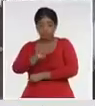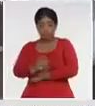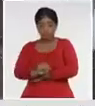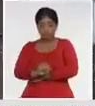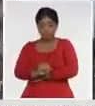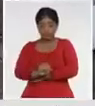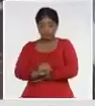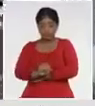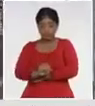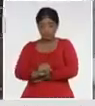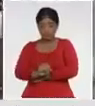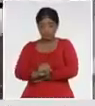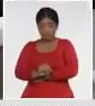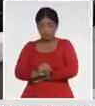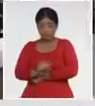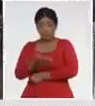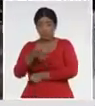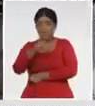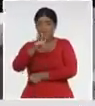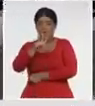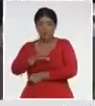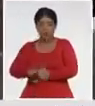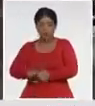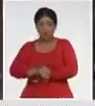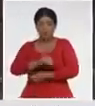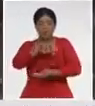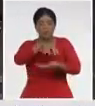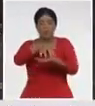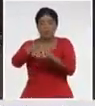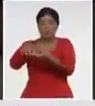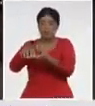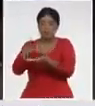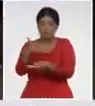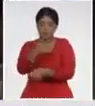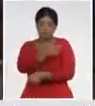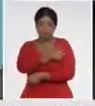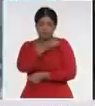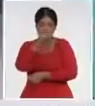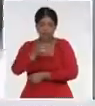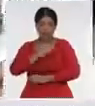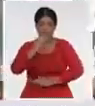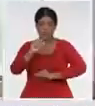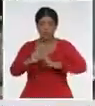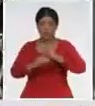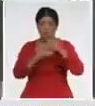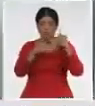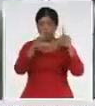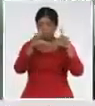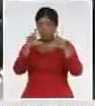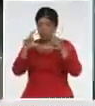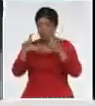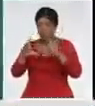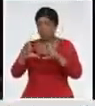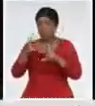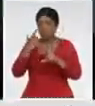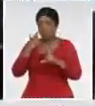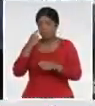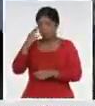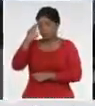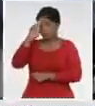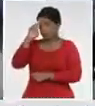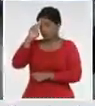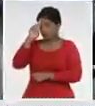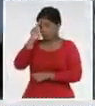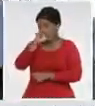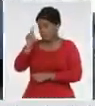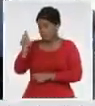y más de 40 estaciones de vacunación. Les voy a ir mostrando imágenes en estos momentos del Hospital Provincial Saturnino